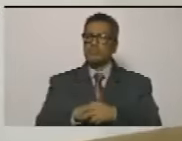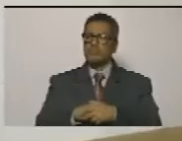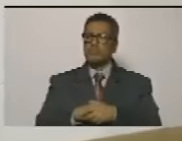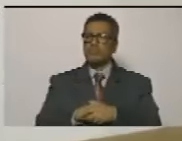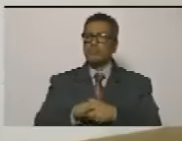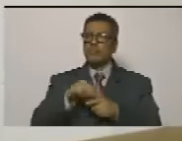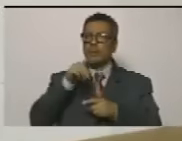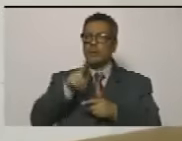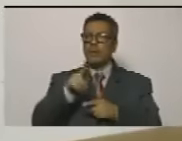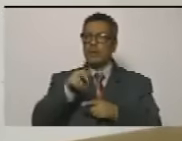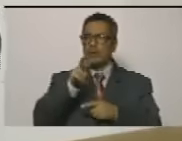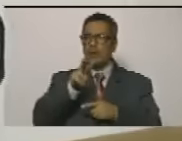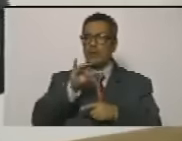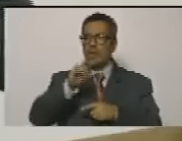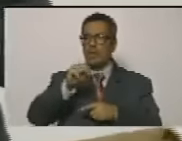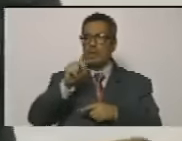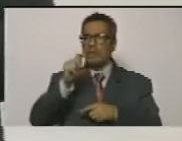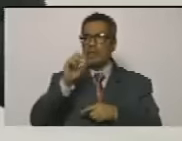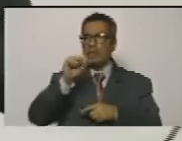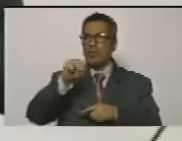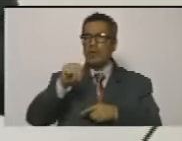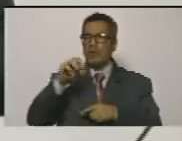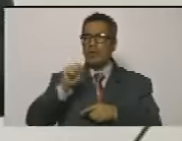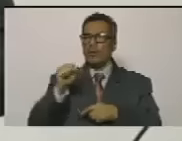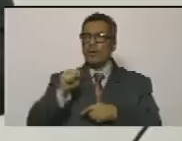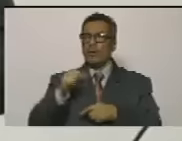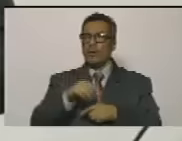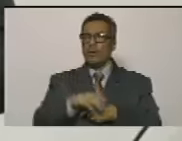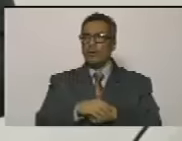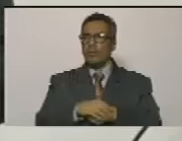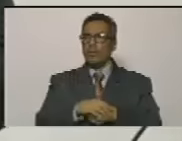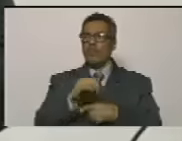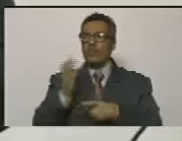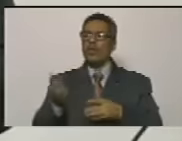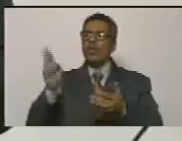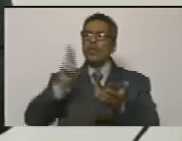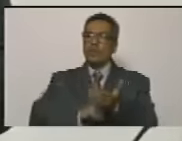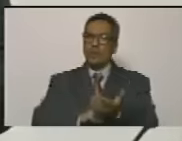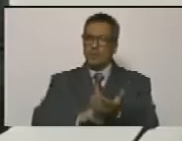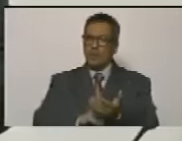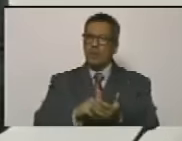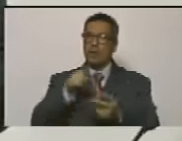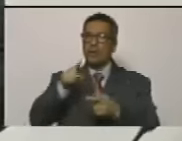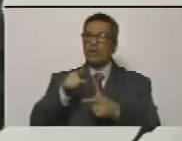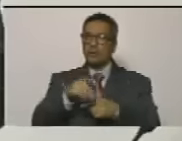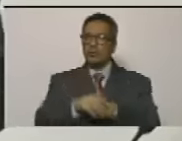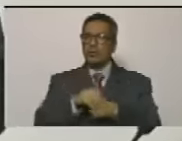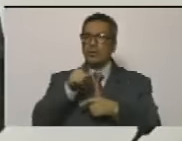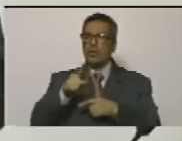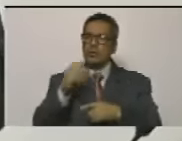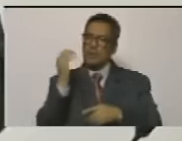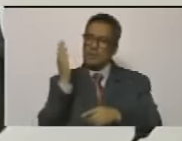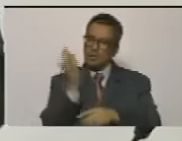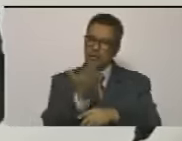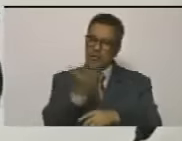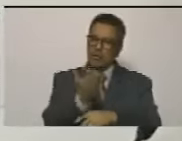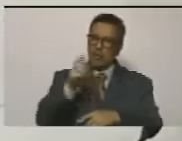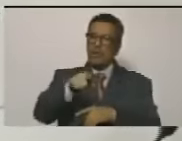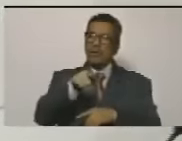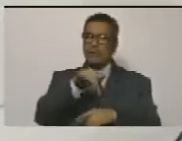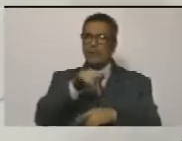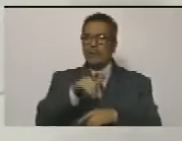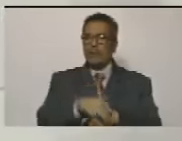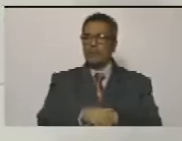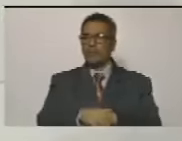eso es la revictimización es decir volver a atacar a la víctima